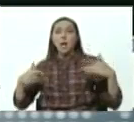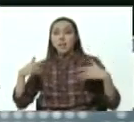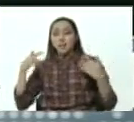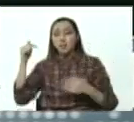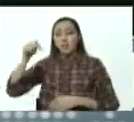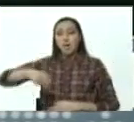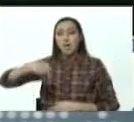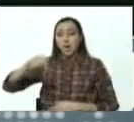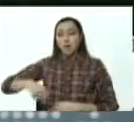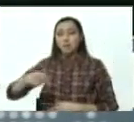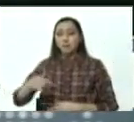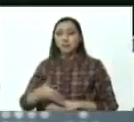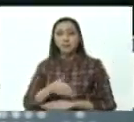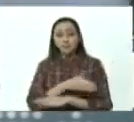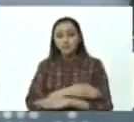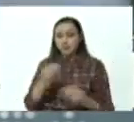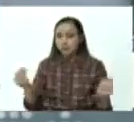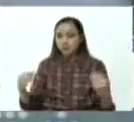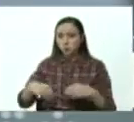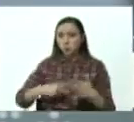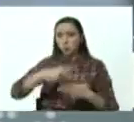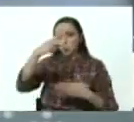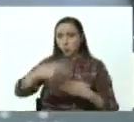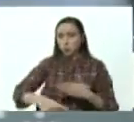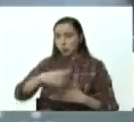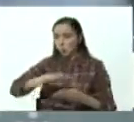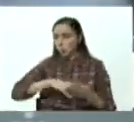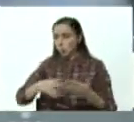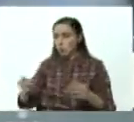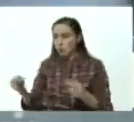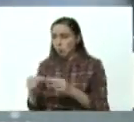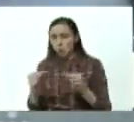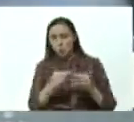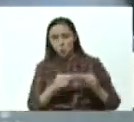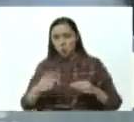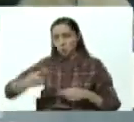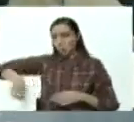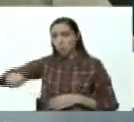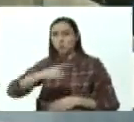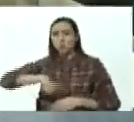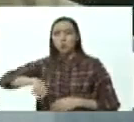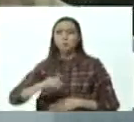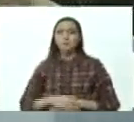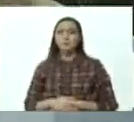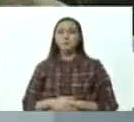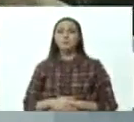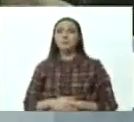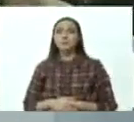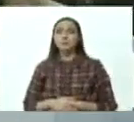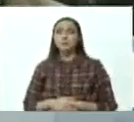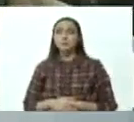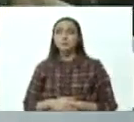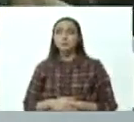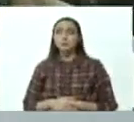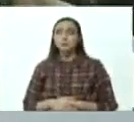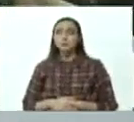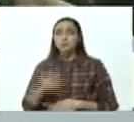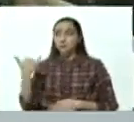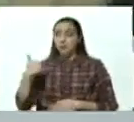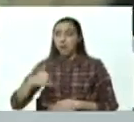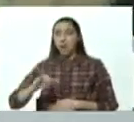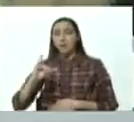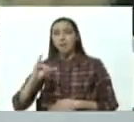prevista, por ahí está el programa, ustedes lo deben conocer. Va a haber unos